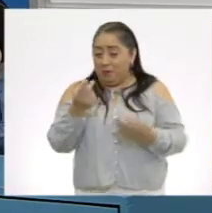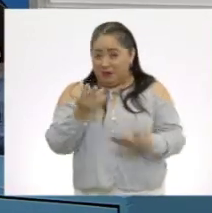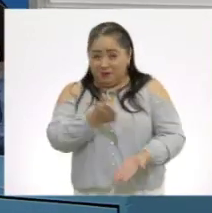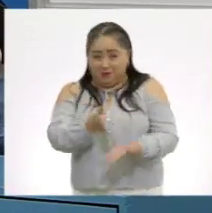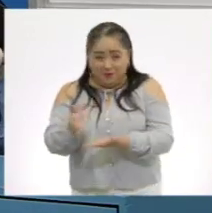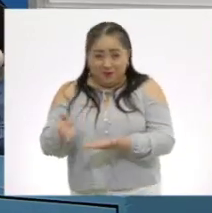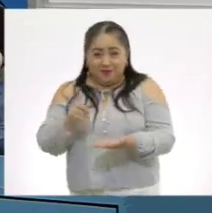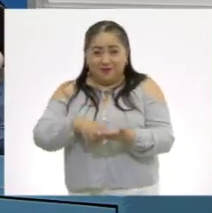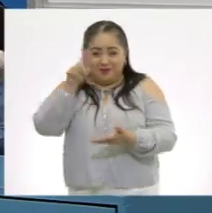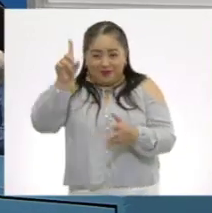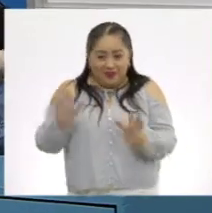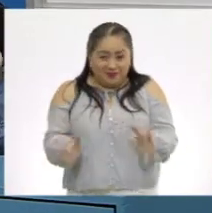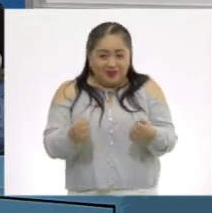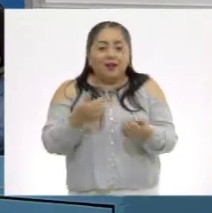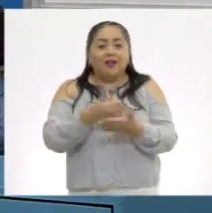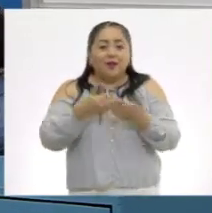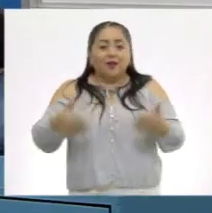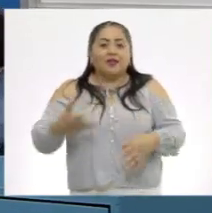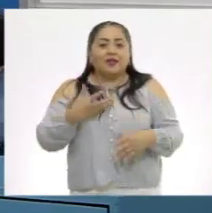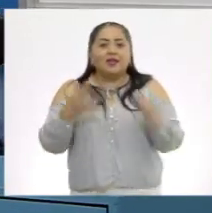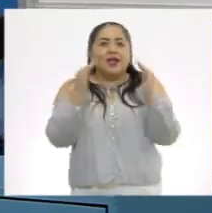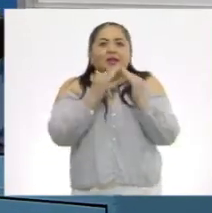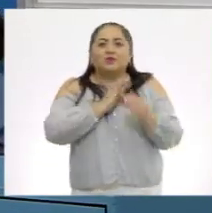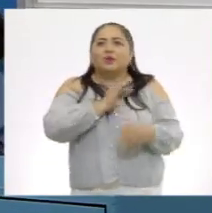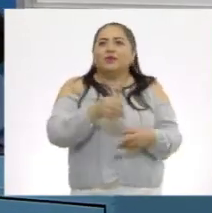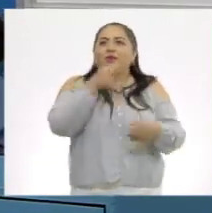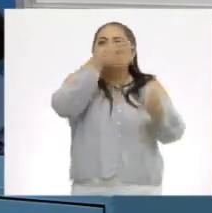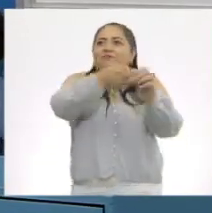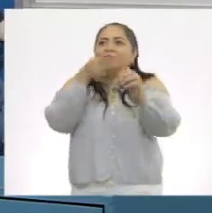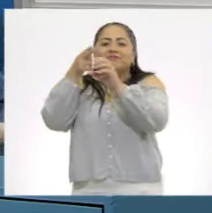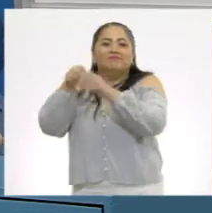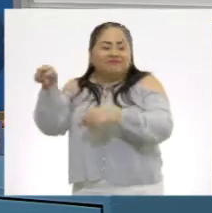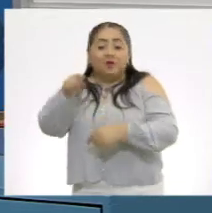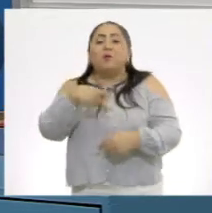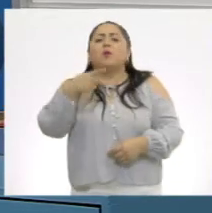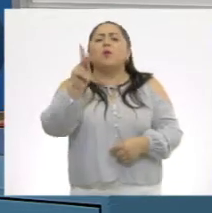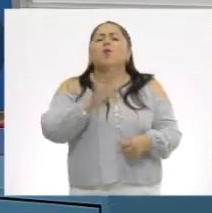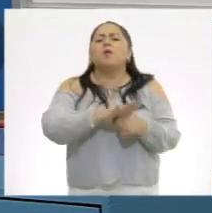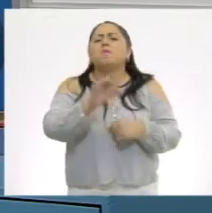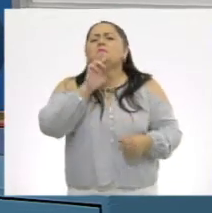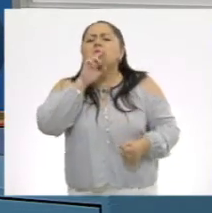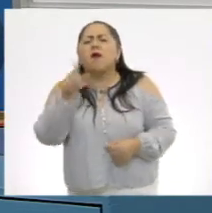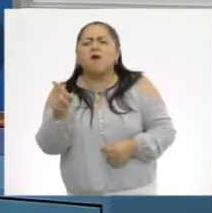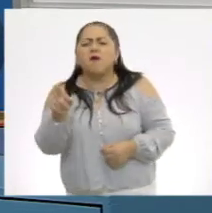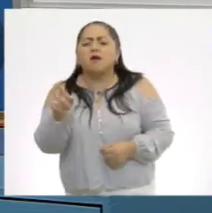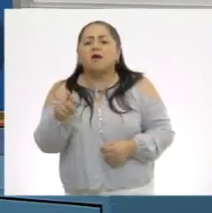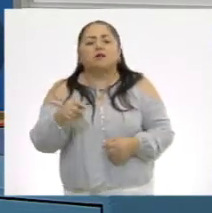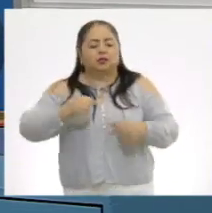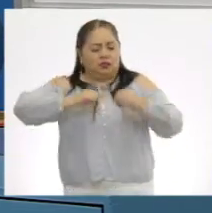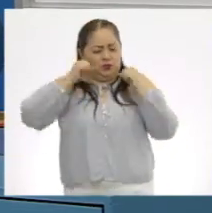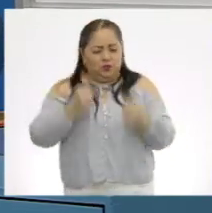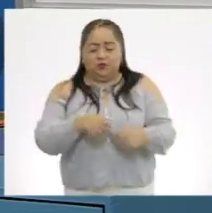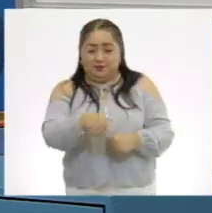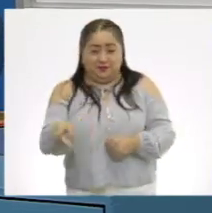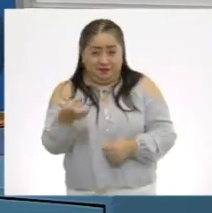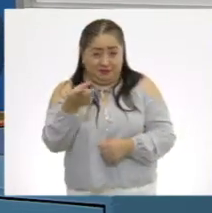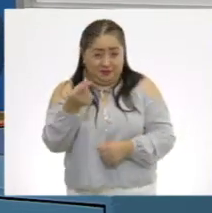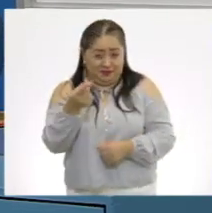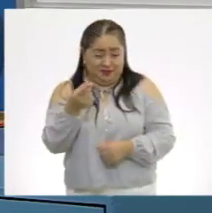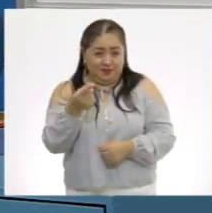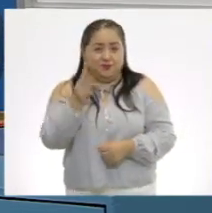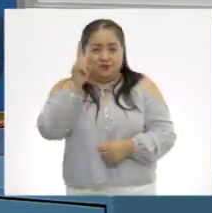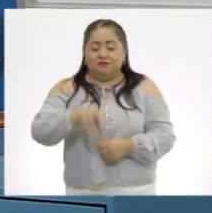salvaste, ahora tendrán un buen hogar. ¿Y sabes qué es lo mejor? Que seguramente esos cachorros